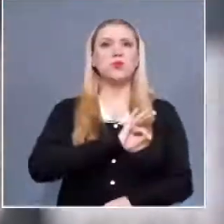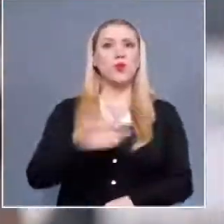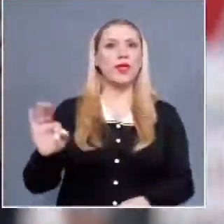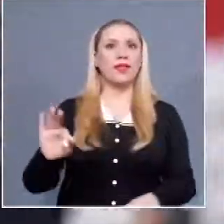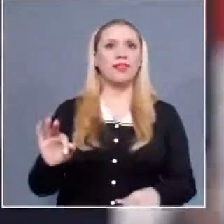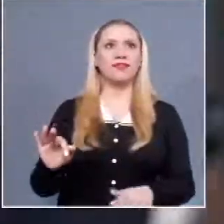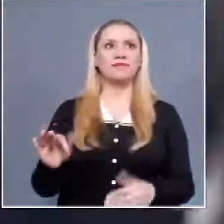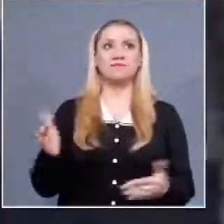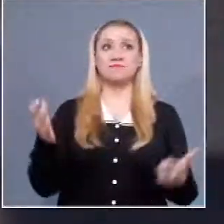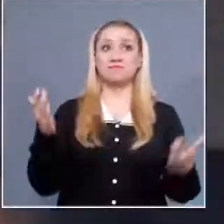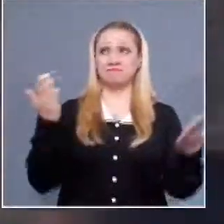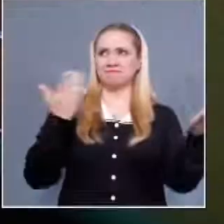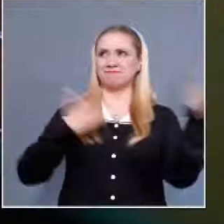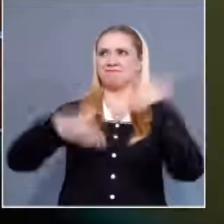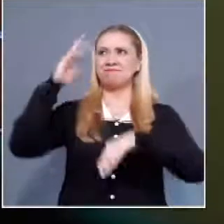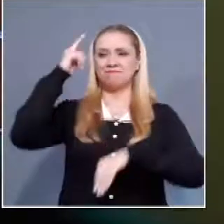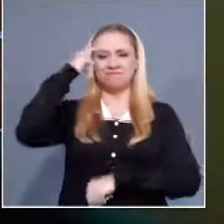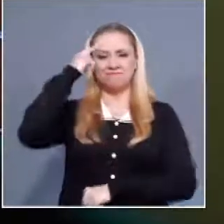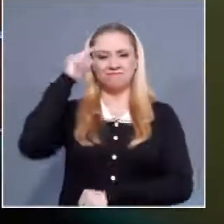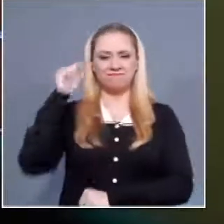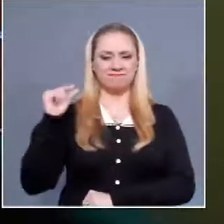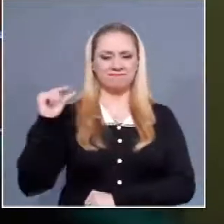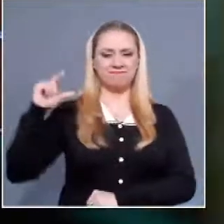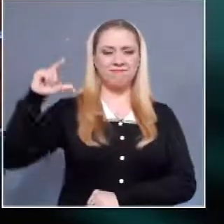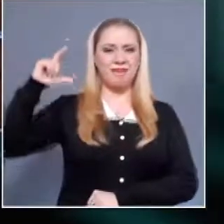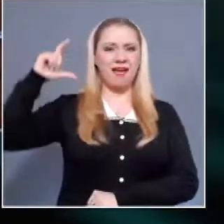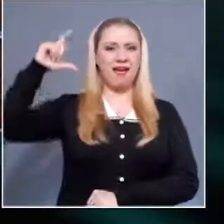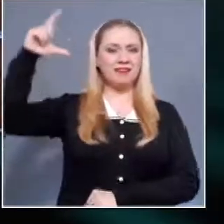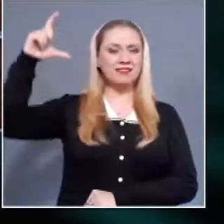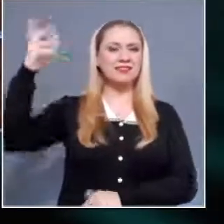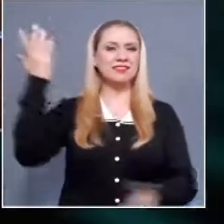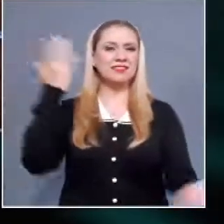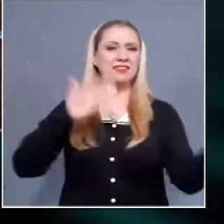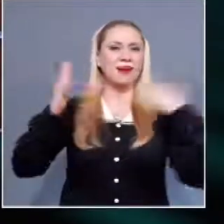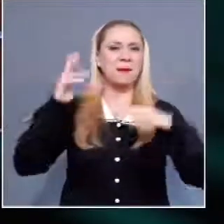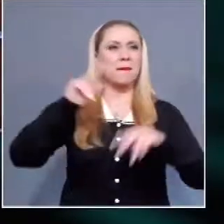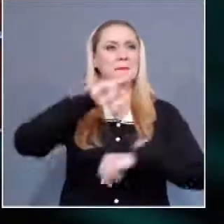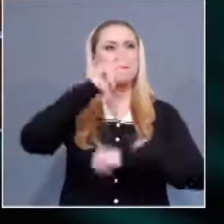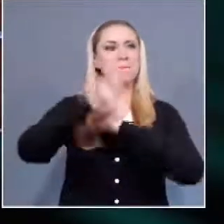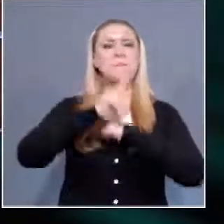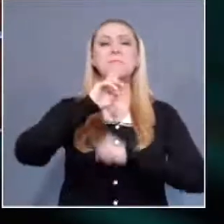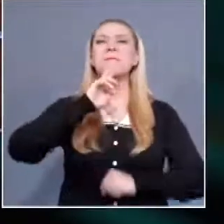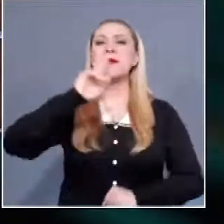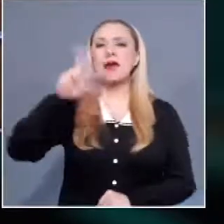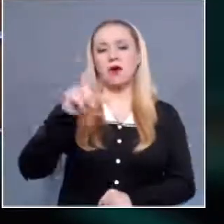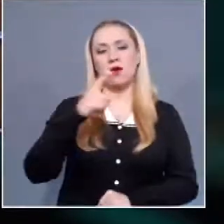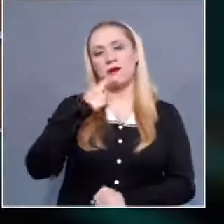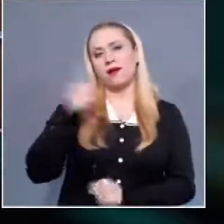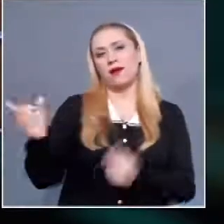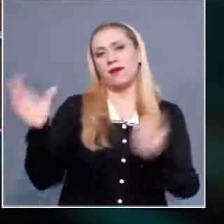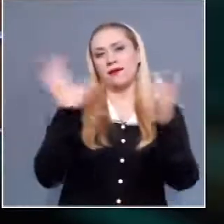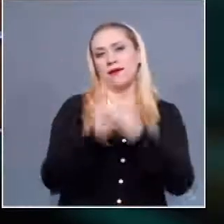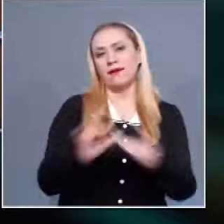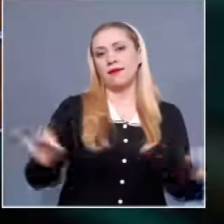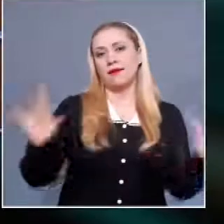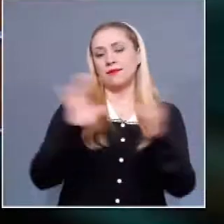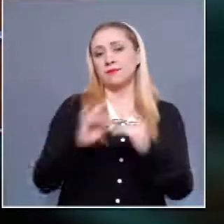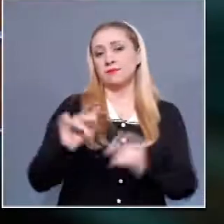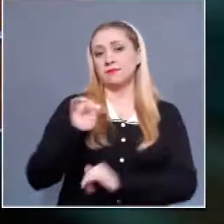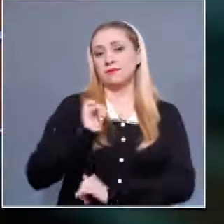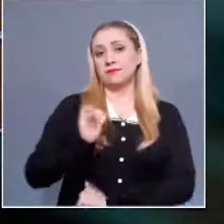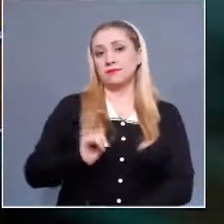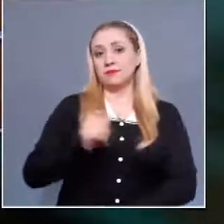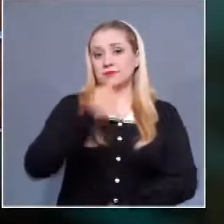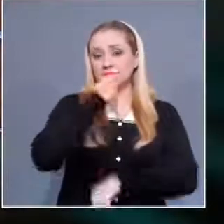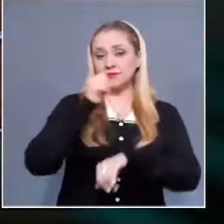sociedad y como país, afirmó Alejandra Espitalier, secretaria general de la Presidencia de la